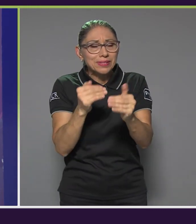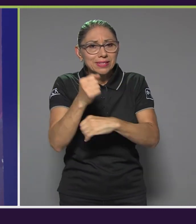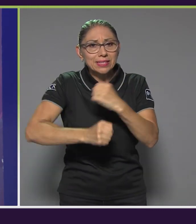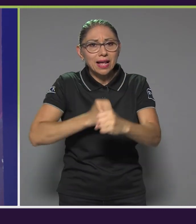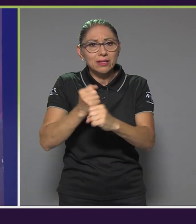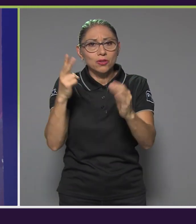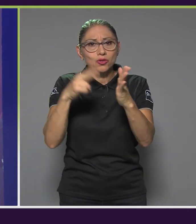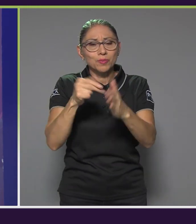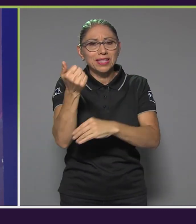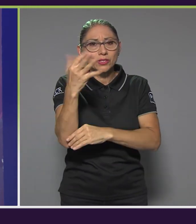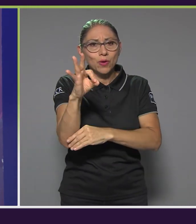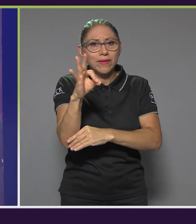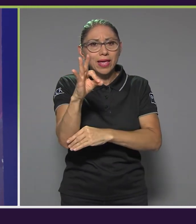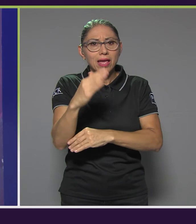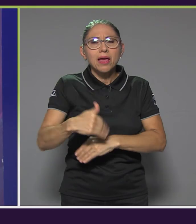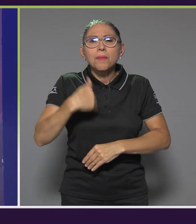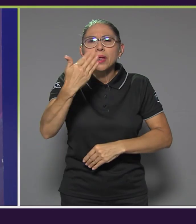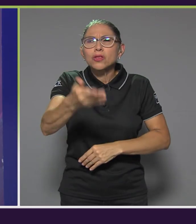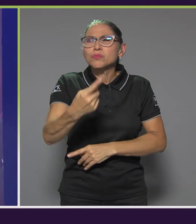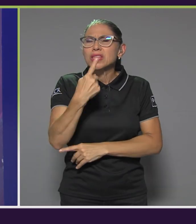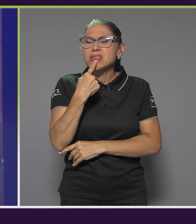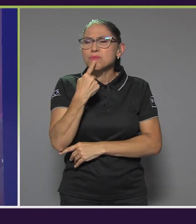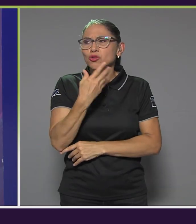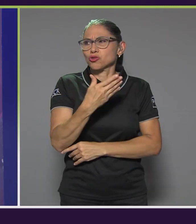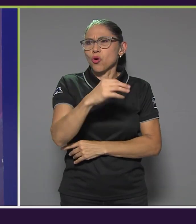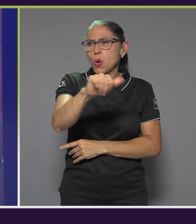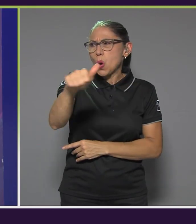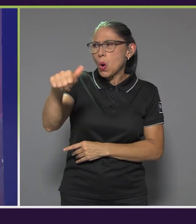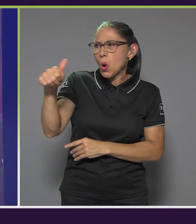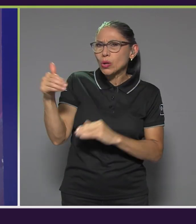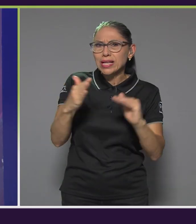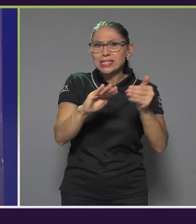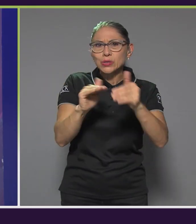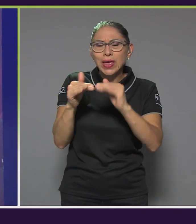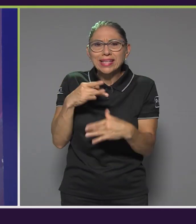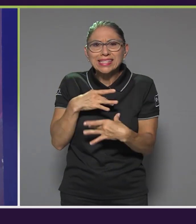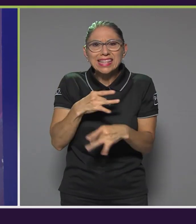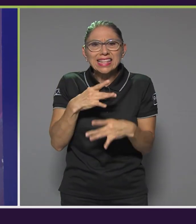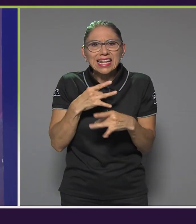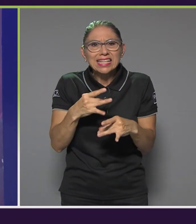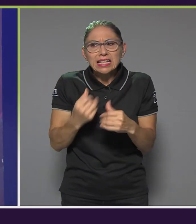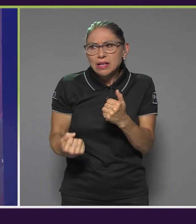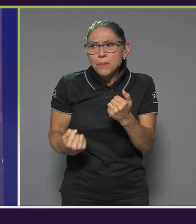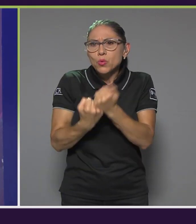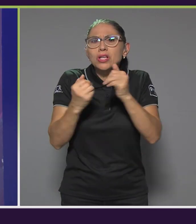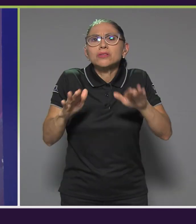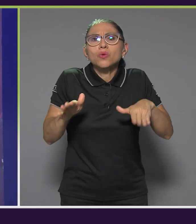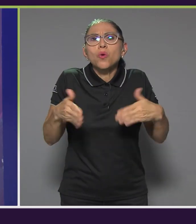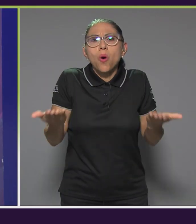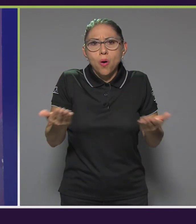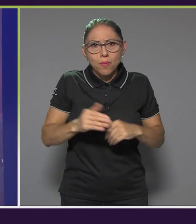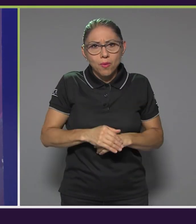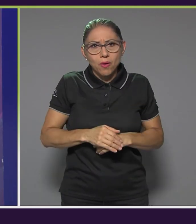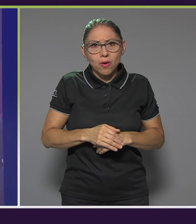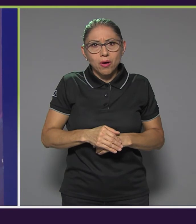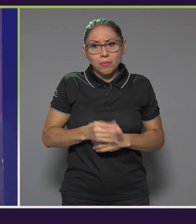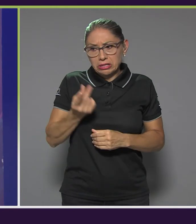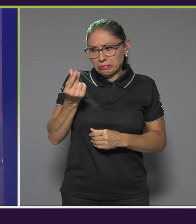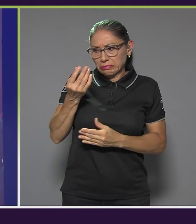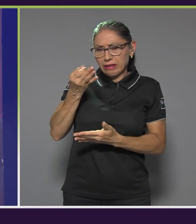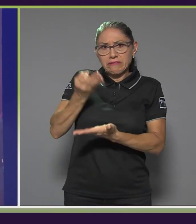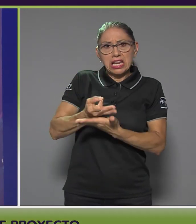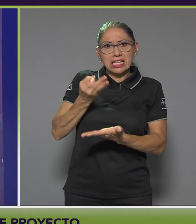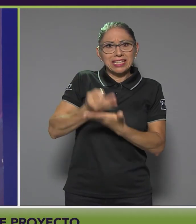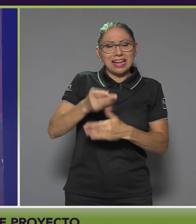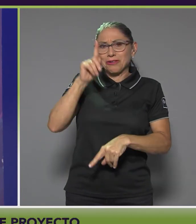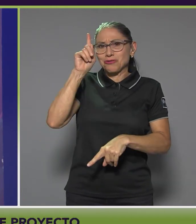dijimos, ¿cómo podemos apoyar a todas las otras ciudades que están interesadas en implementar la iniciativa? Porque financieramente no es posible brindar un